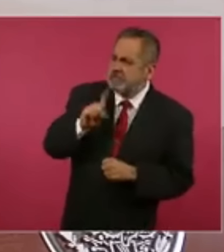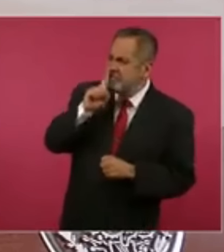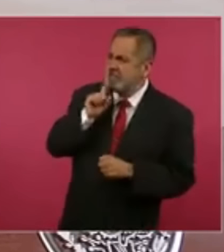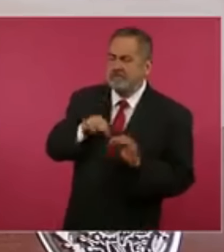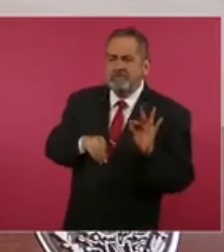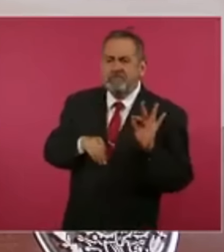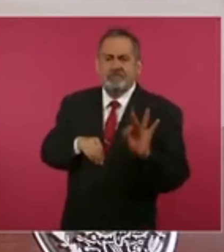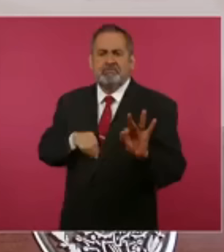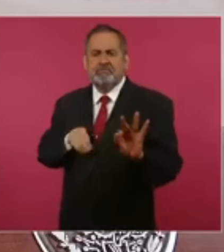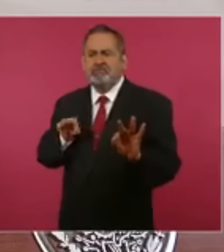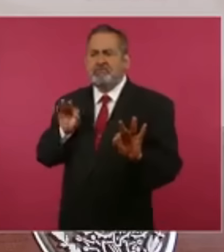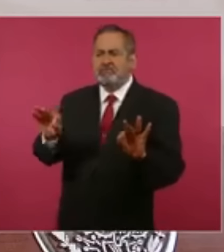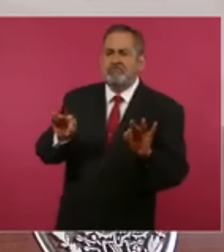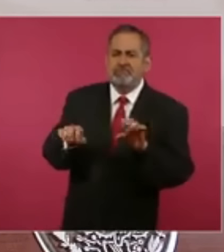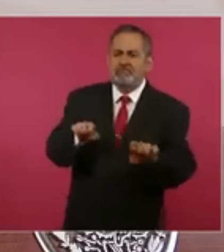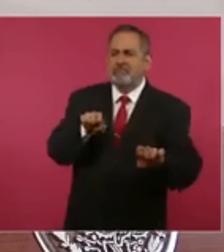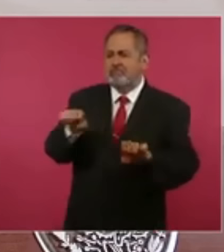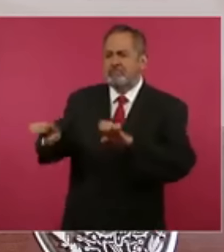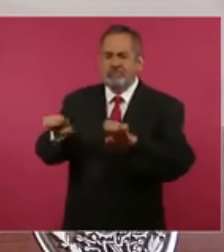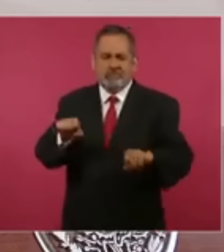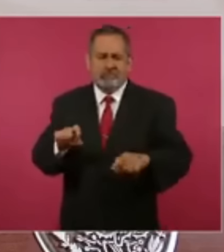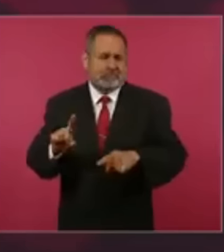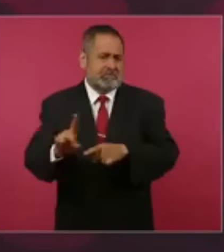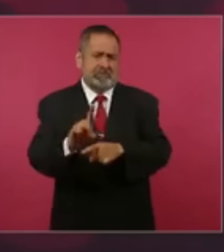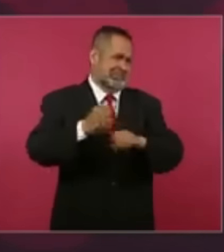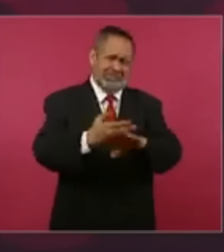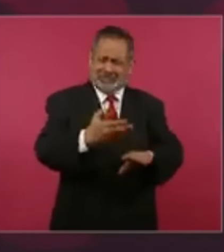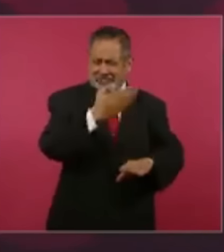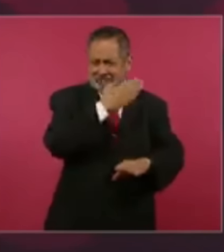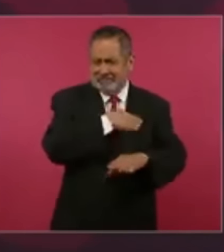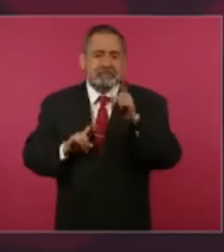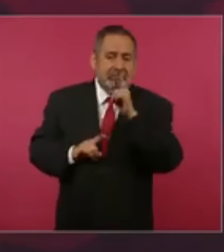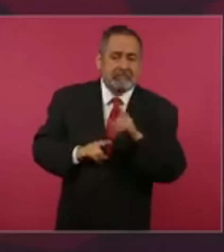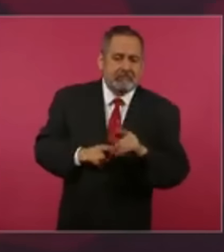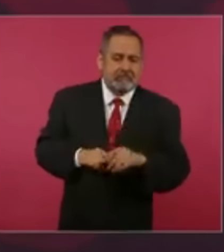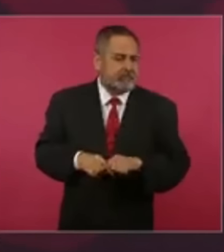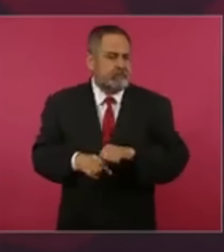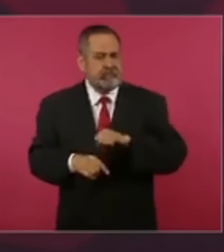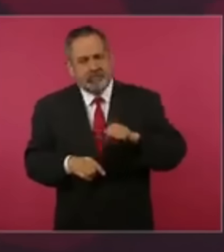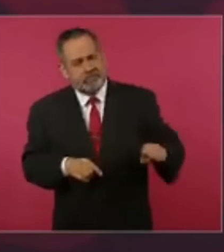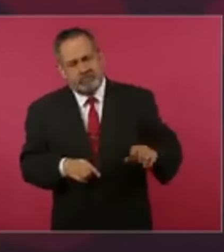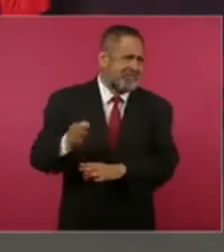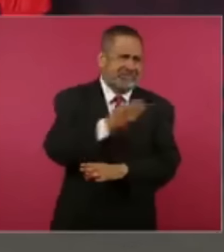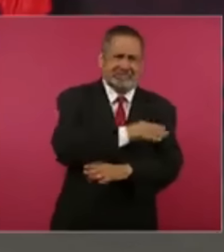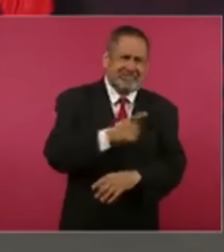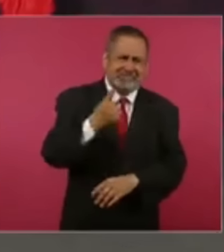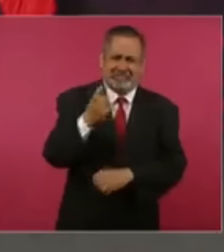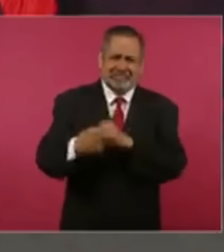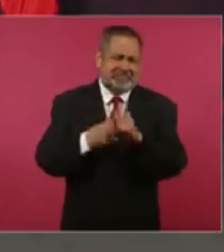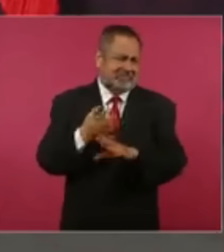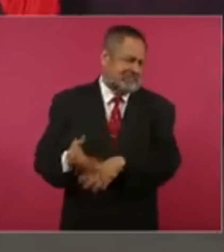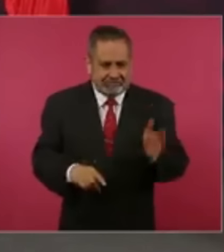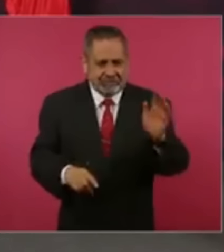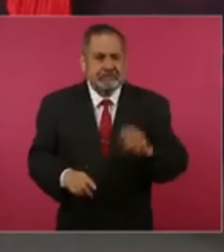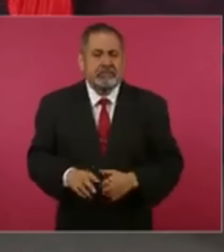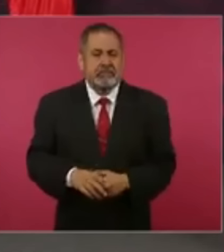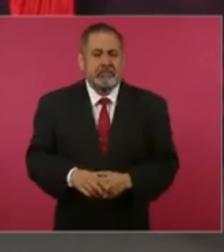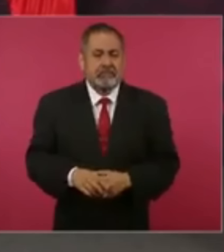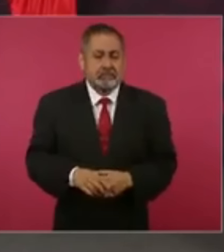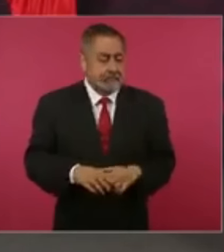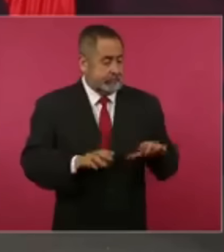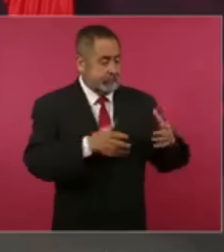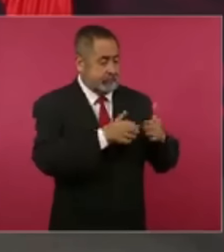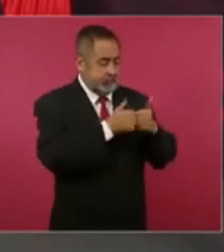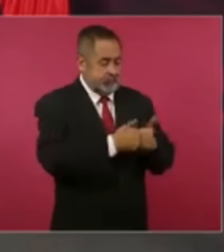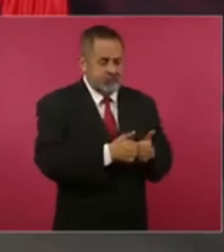no es a partir de Goebbels, eso se aplicaba desde un siglo atrás. Decían los conservadores, nosotros